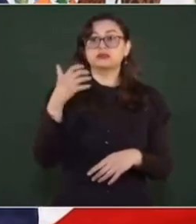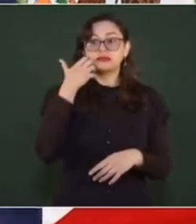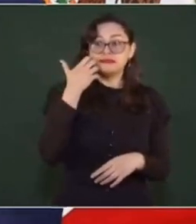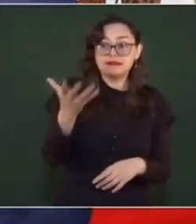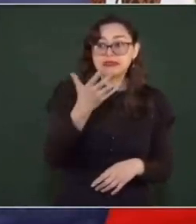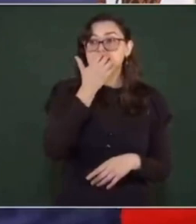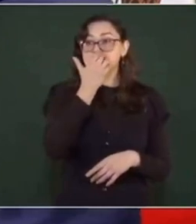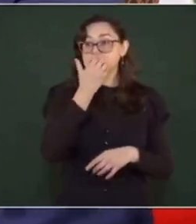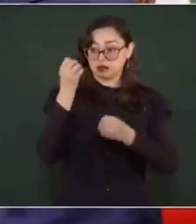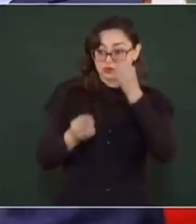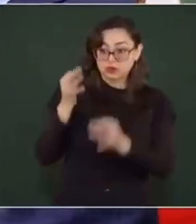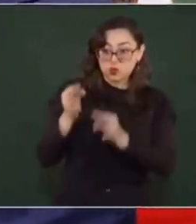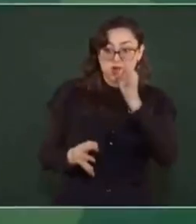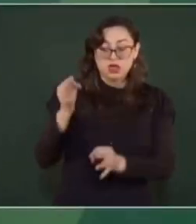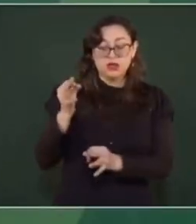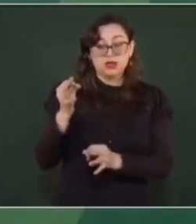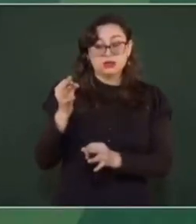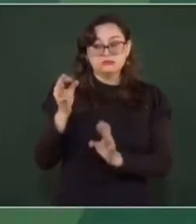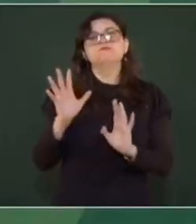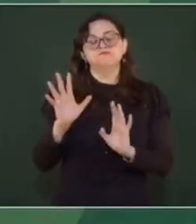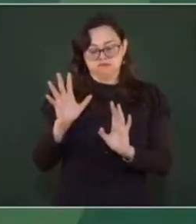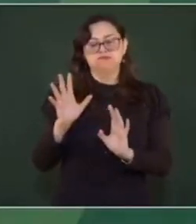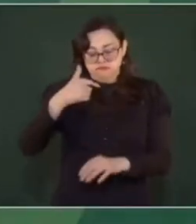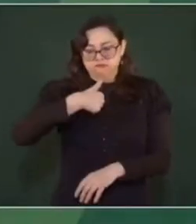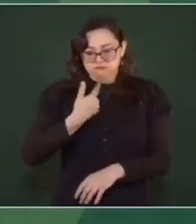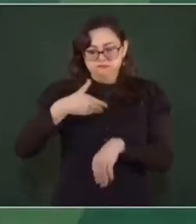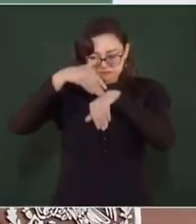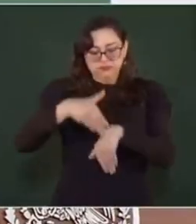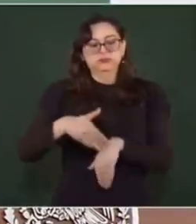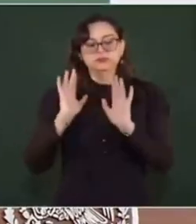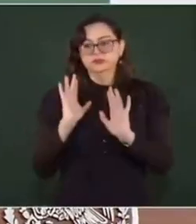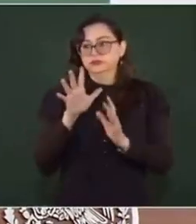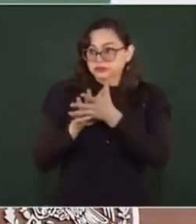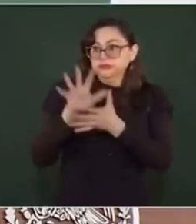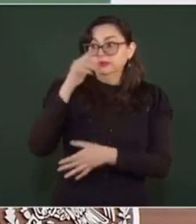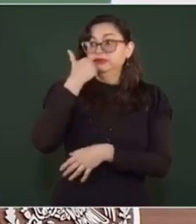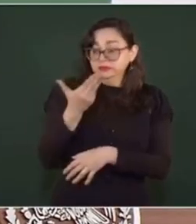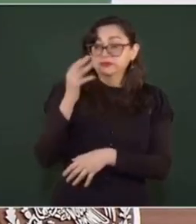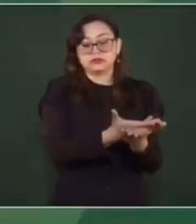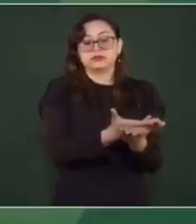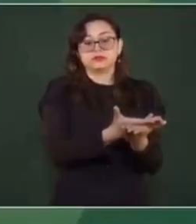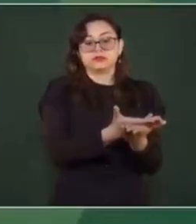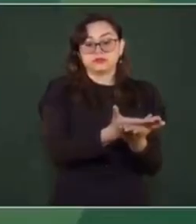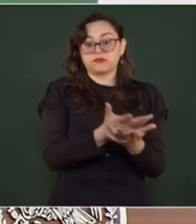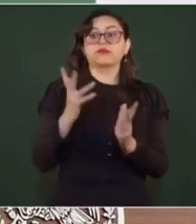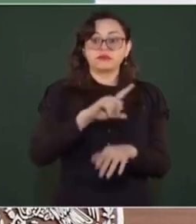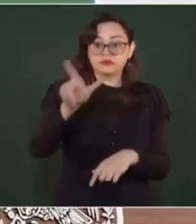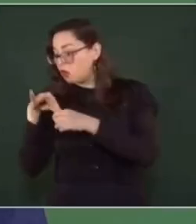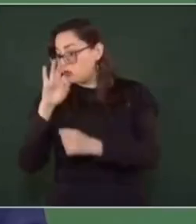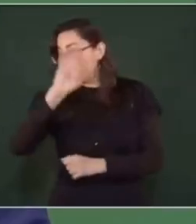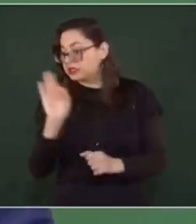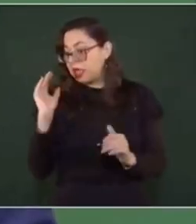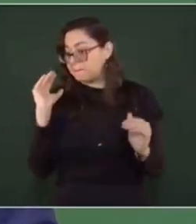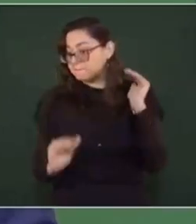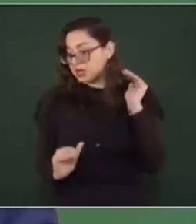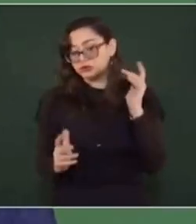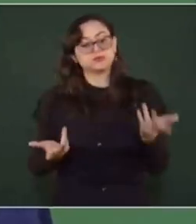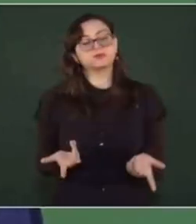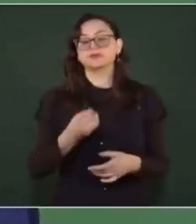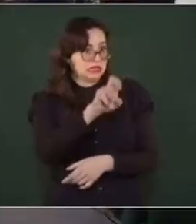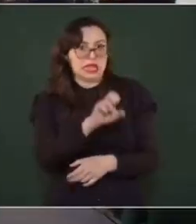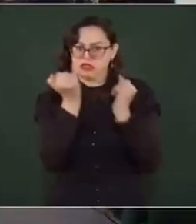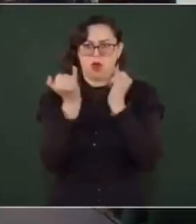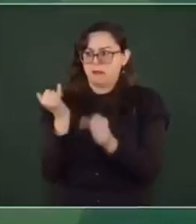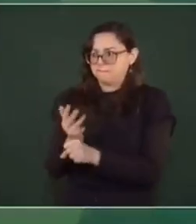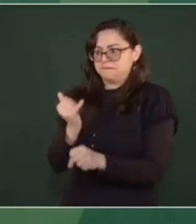si el pueblo lo demandaba se iba a llevar a cabo la investigación contra los expresidentes. Se llevó a cabo la consulta y la consulta no fue